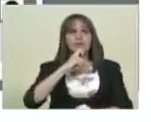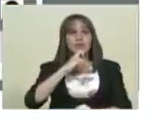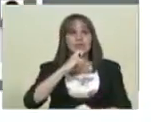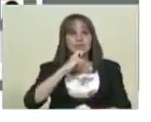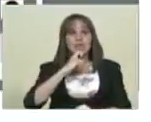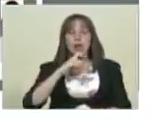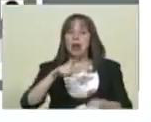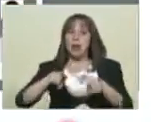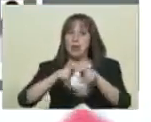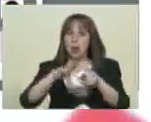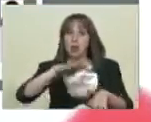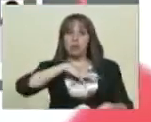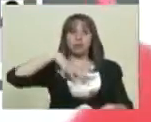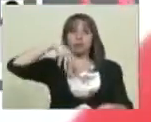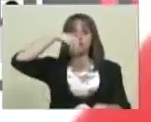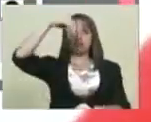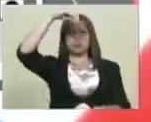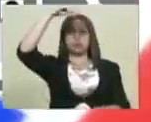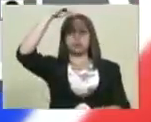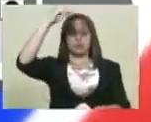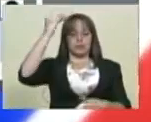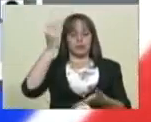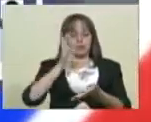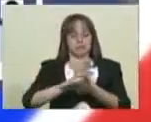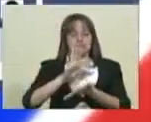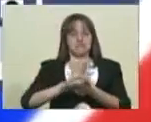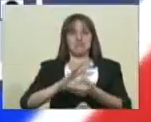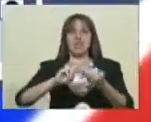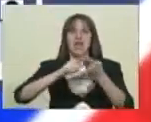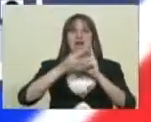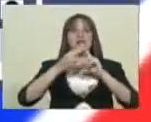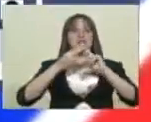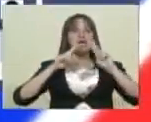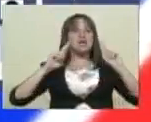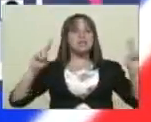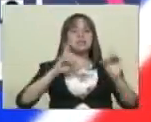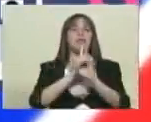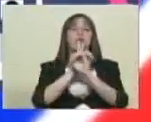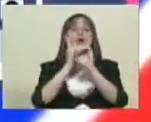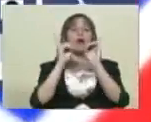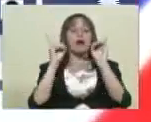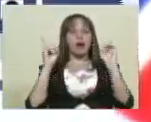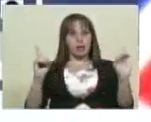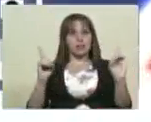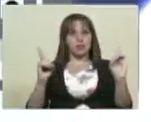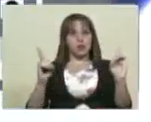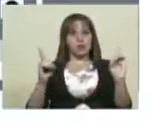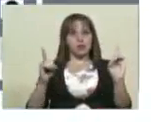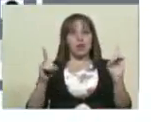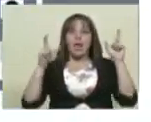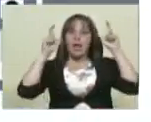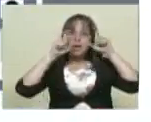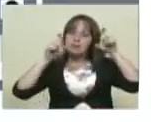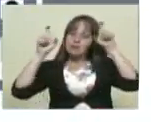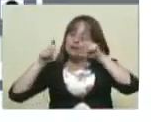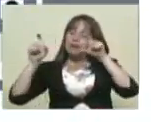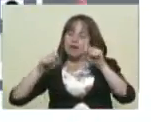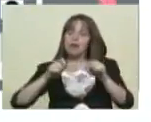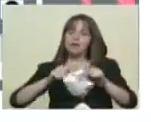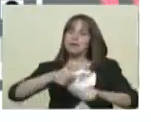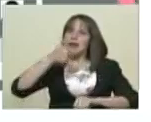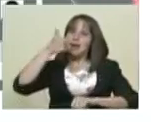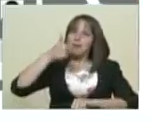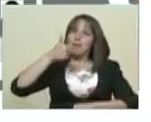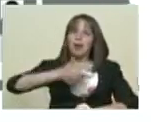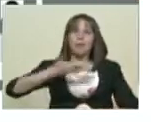espíritu de civismo, de paz, de democracia. Creo que esas son las lecciones más grandes que el pueblo